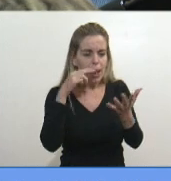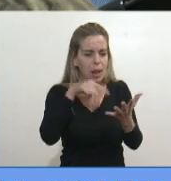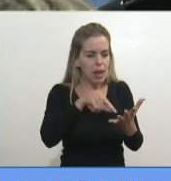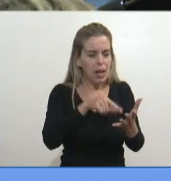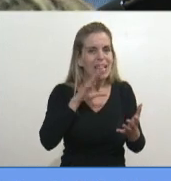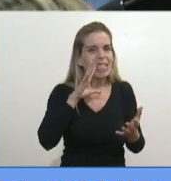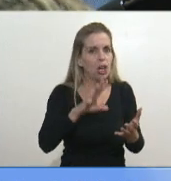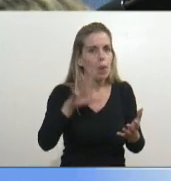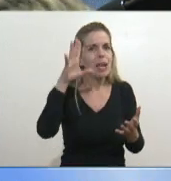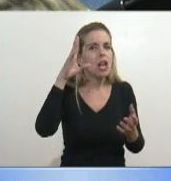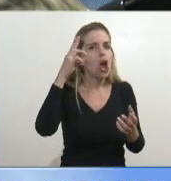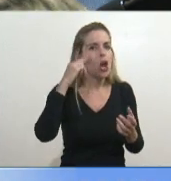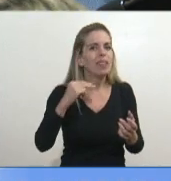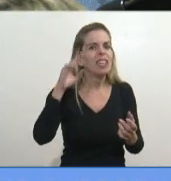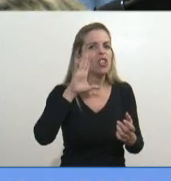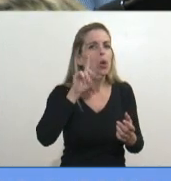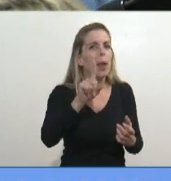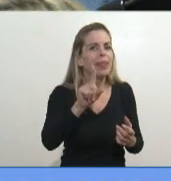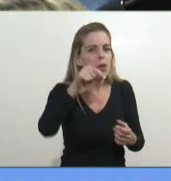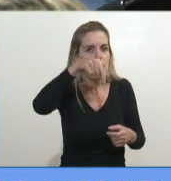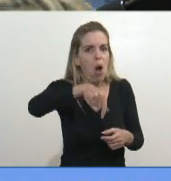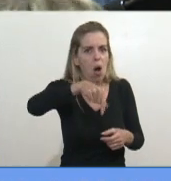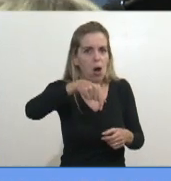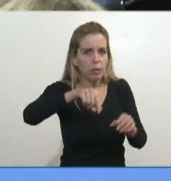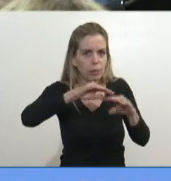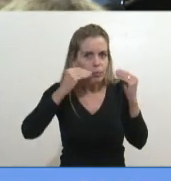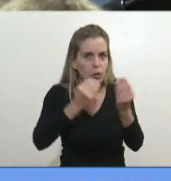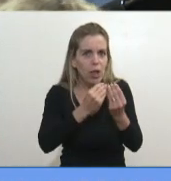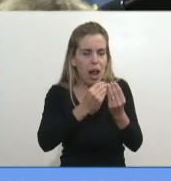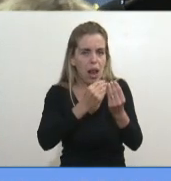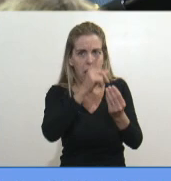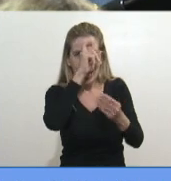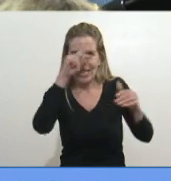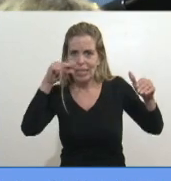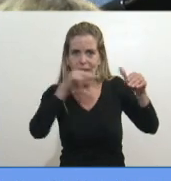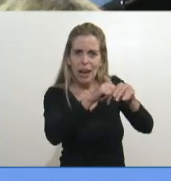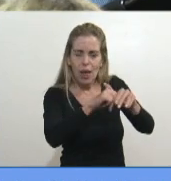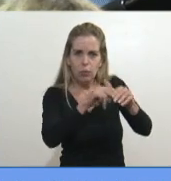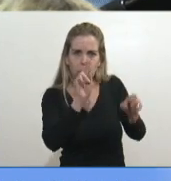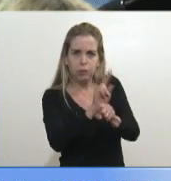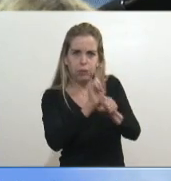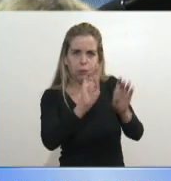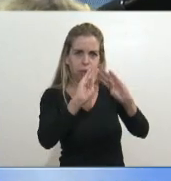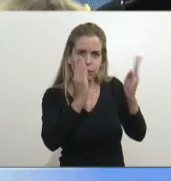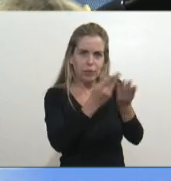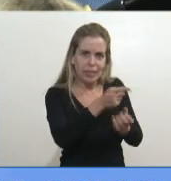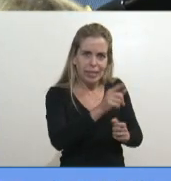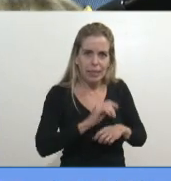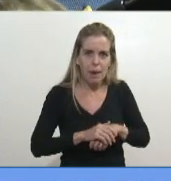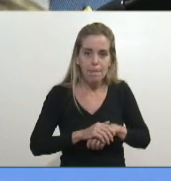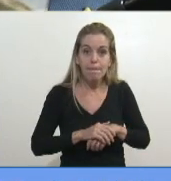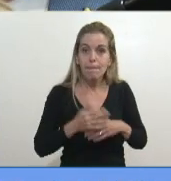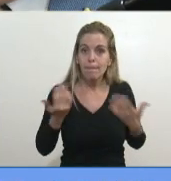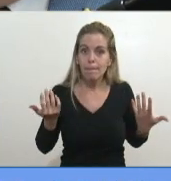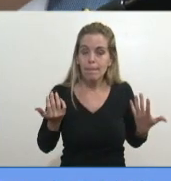5.951 es la cifra hoy de cantidad de gente que está en terapia intensiva. Y en eso, nosotros le invitamos a la